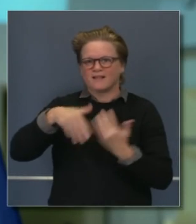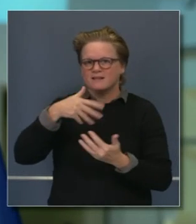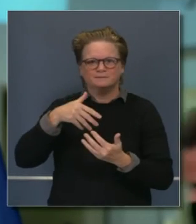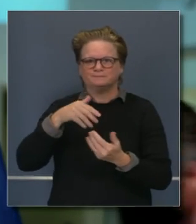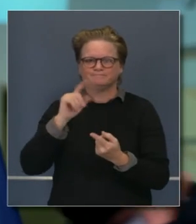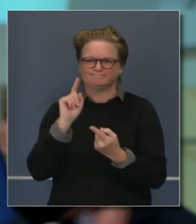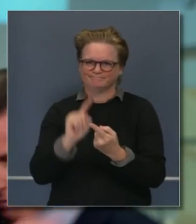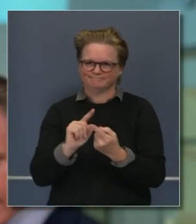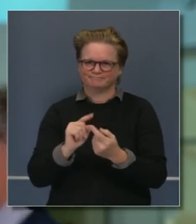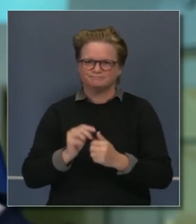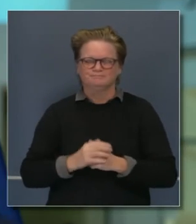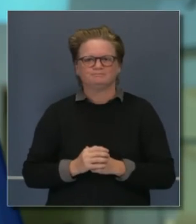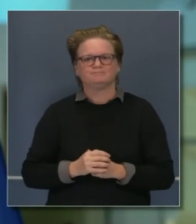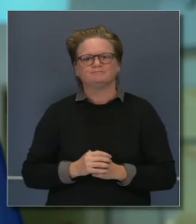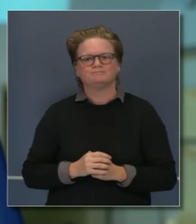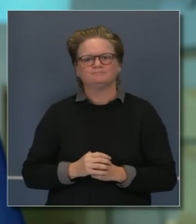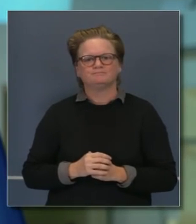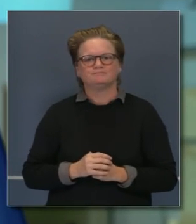socios locales.